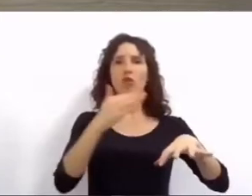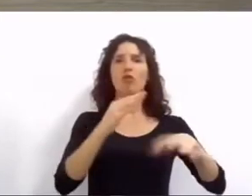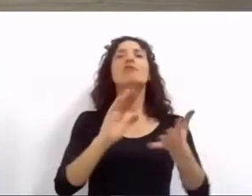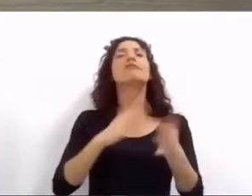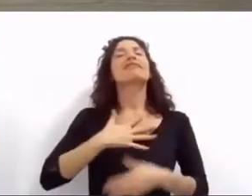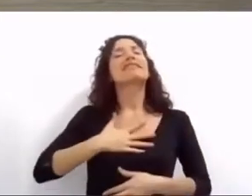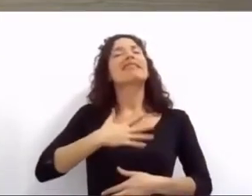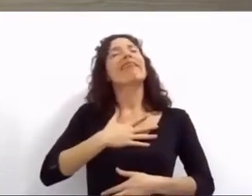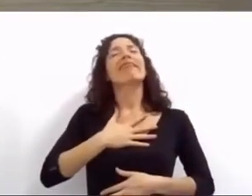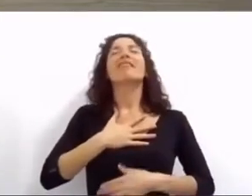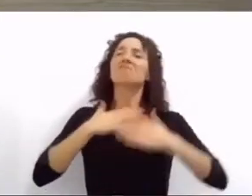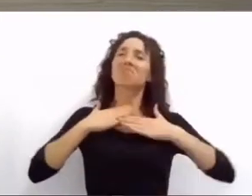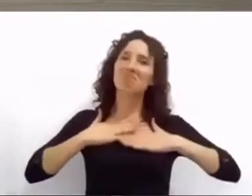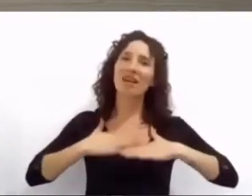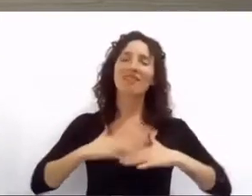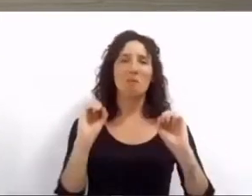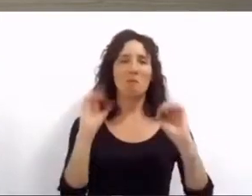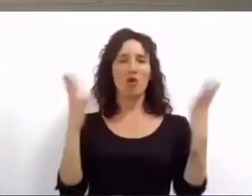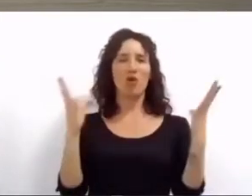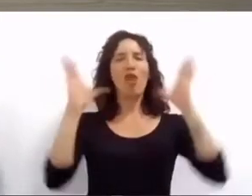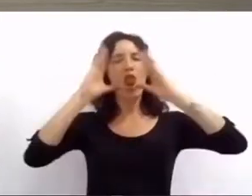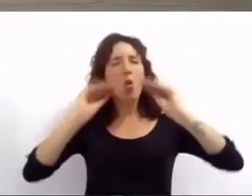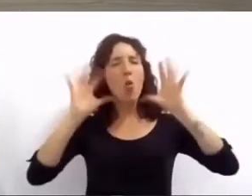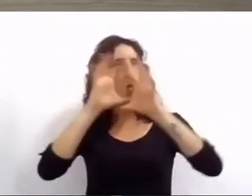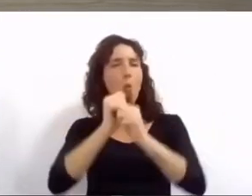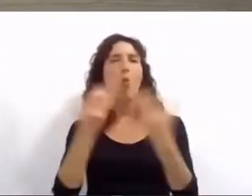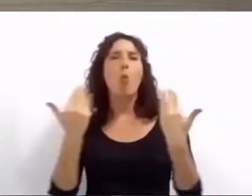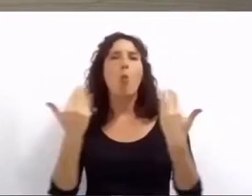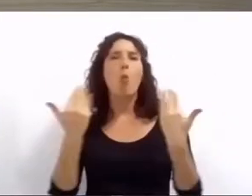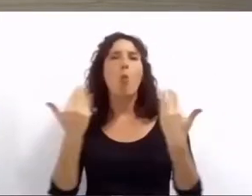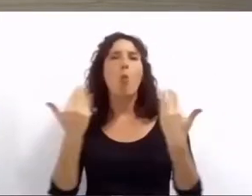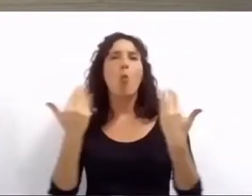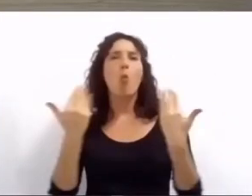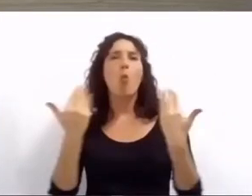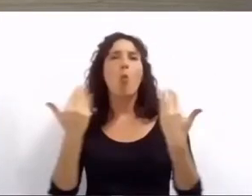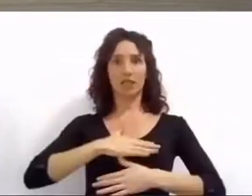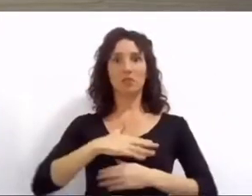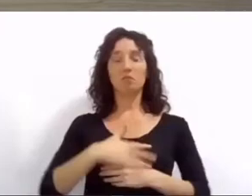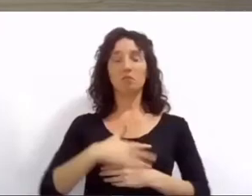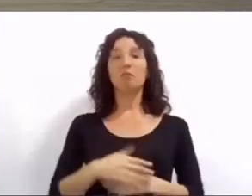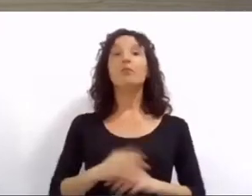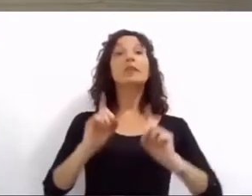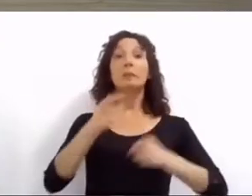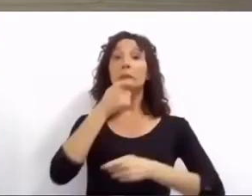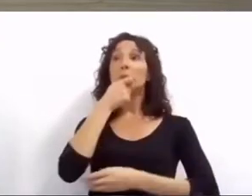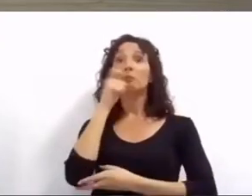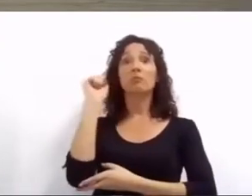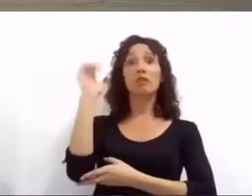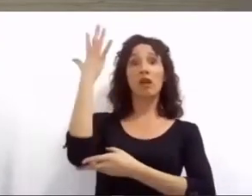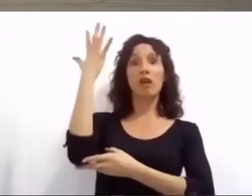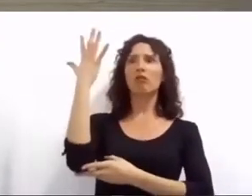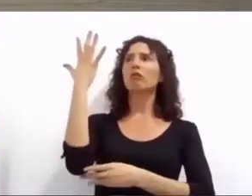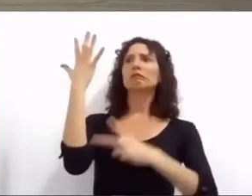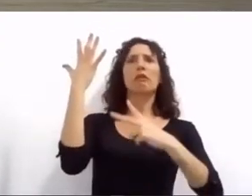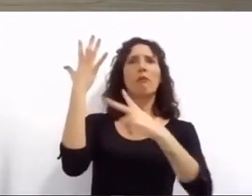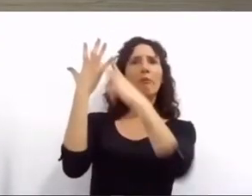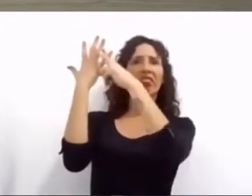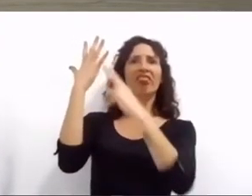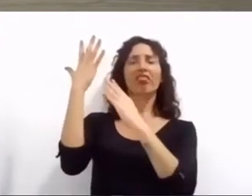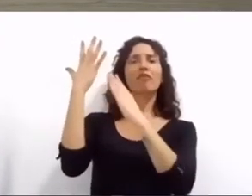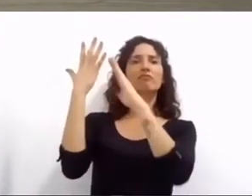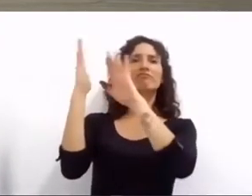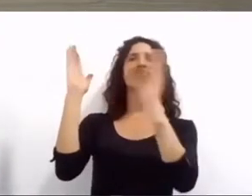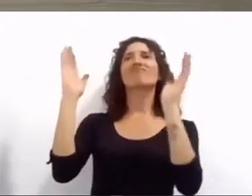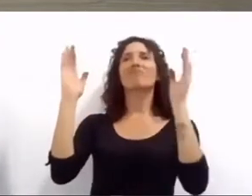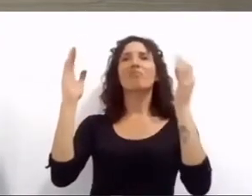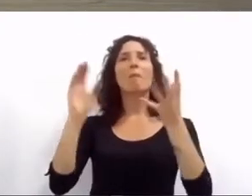vecinas. En 15 días iniciaremos un plan de poda y despeje de luminaria en los principales corredores barriales,